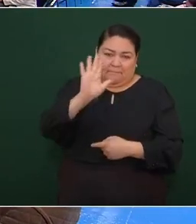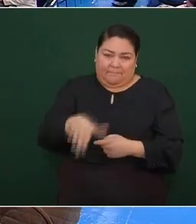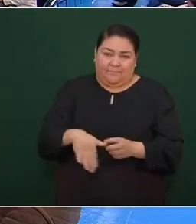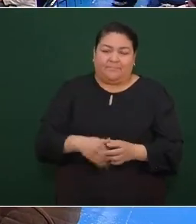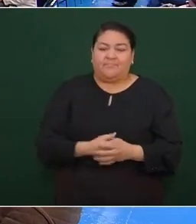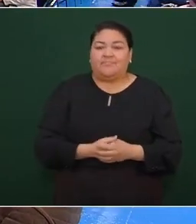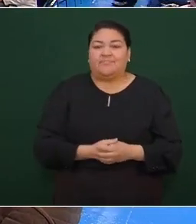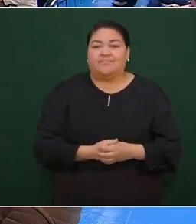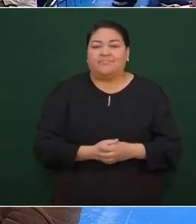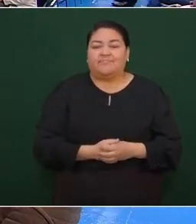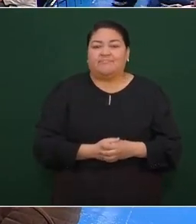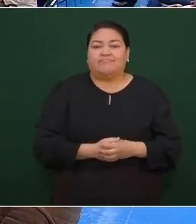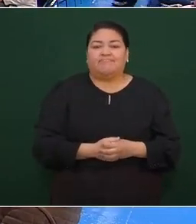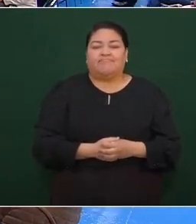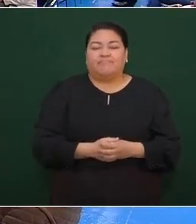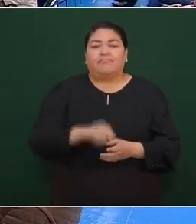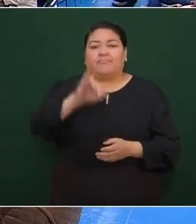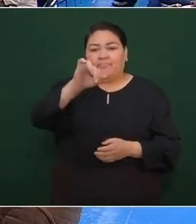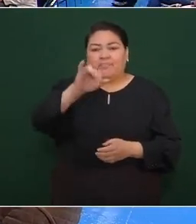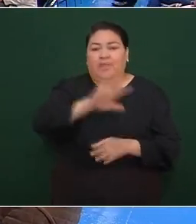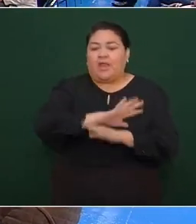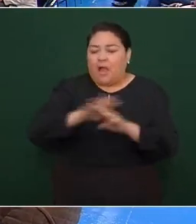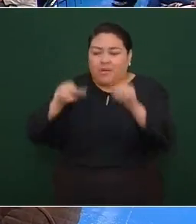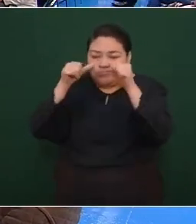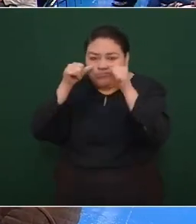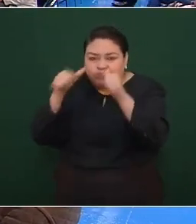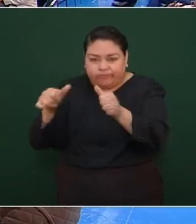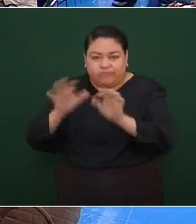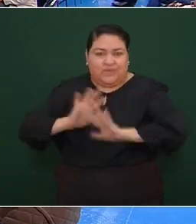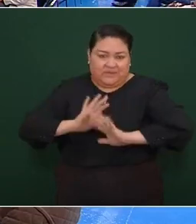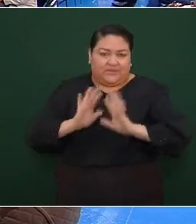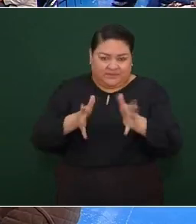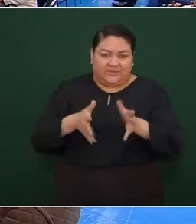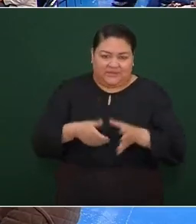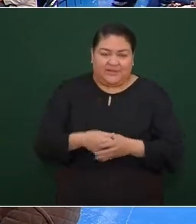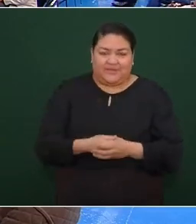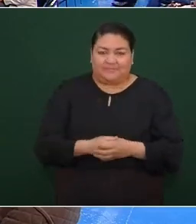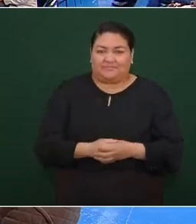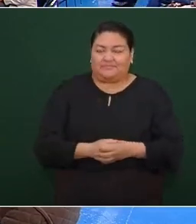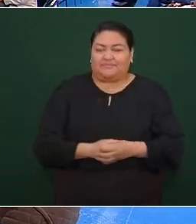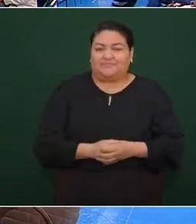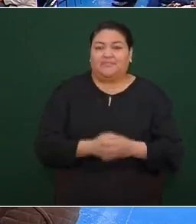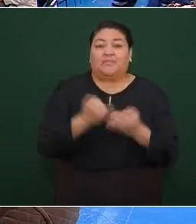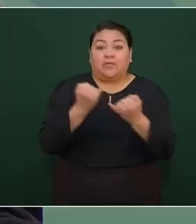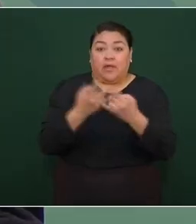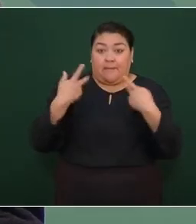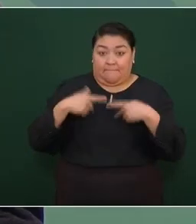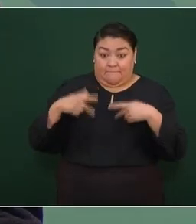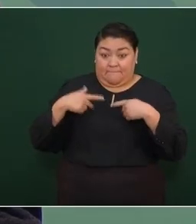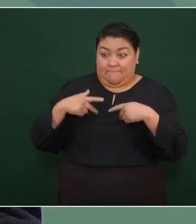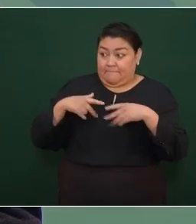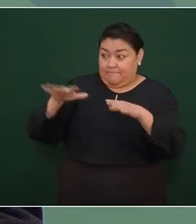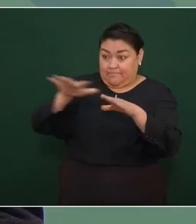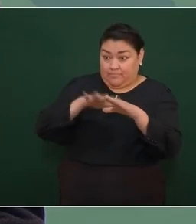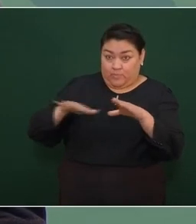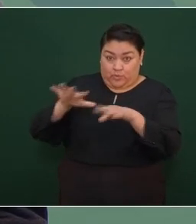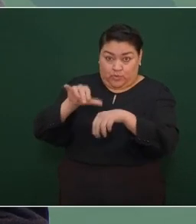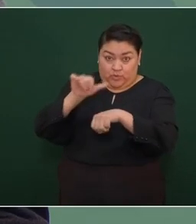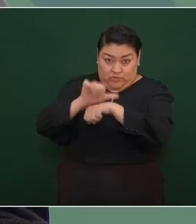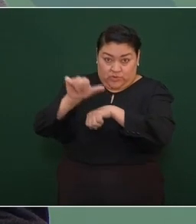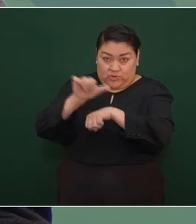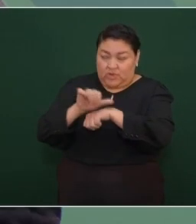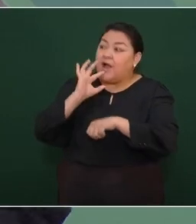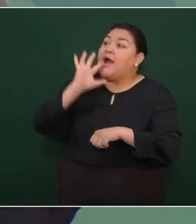sí ya lo estamos atendiendo que la gente de Argentina